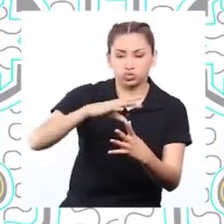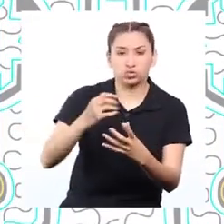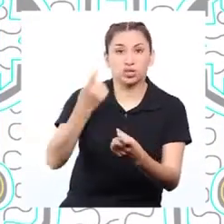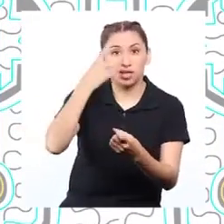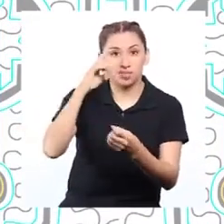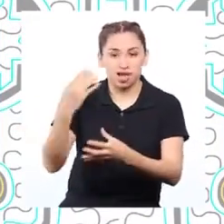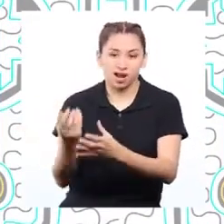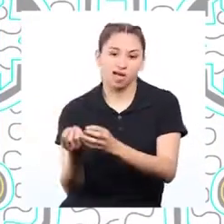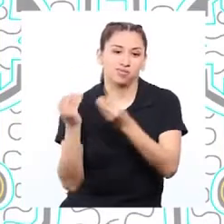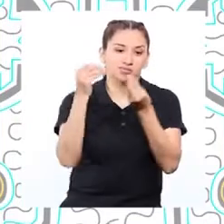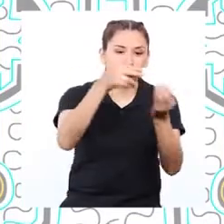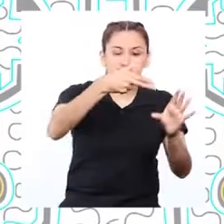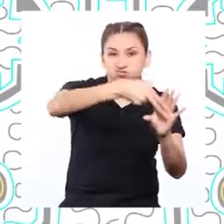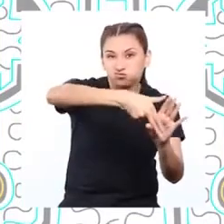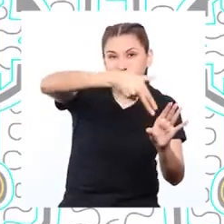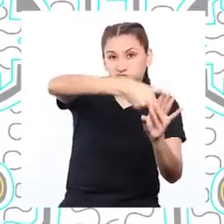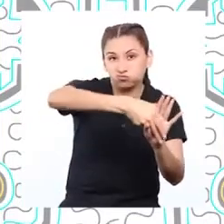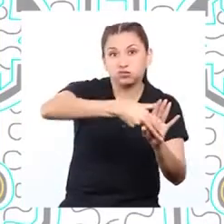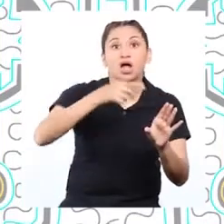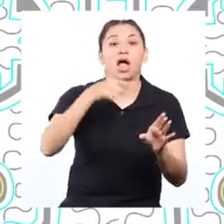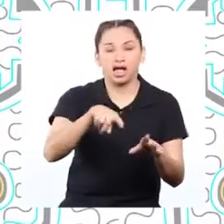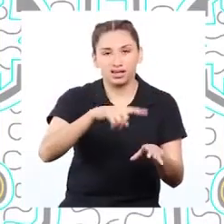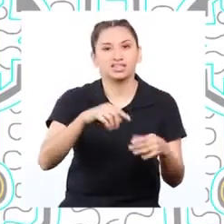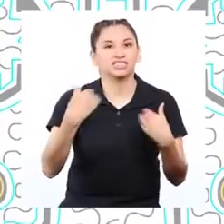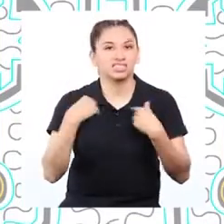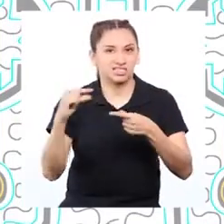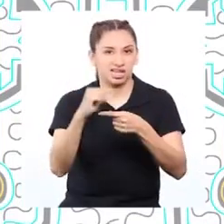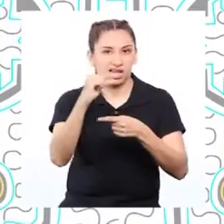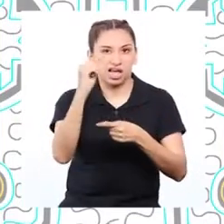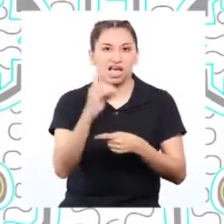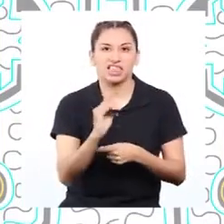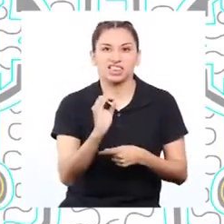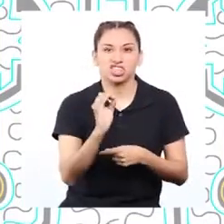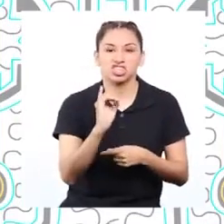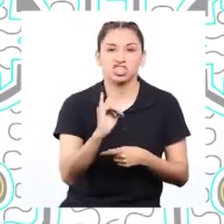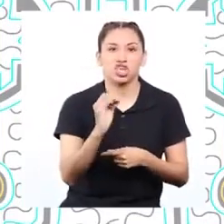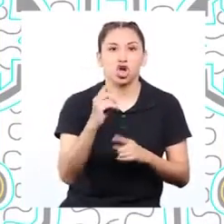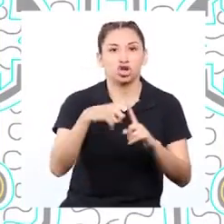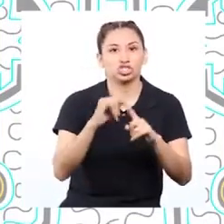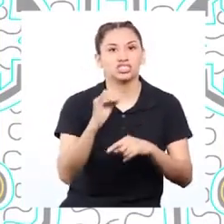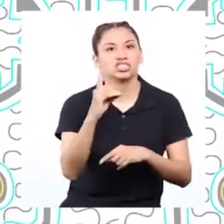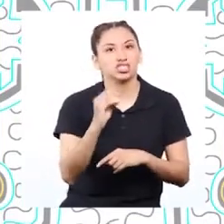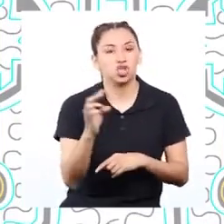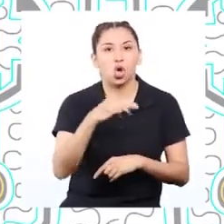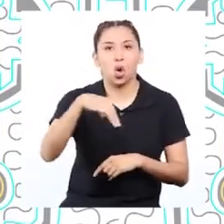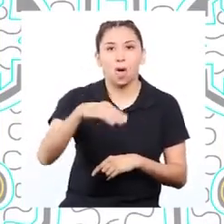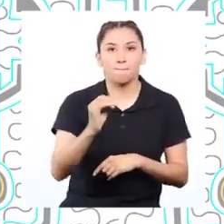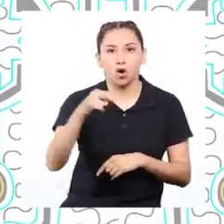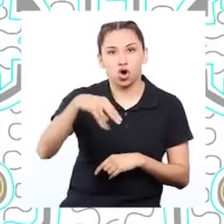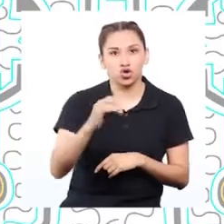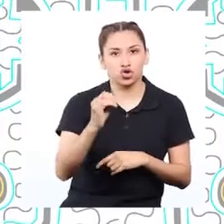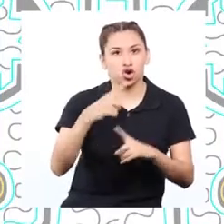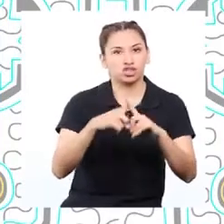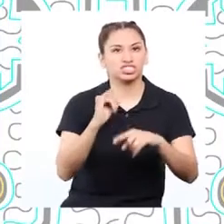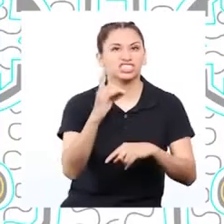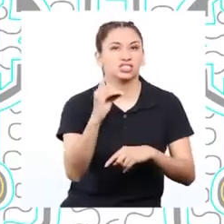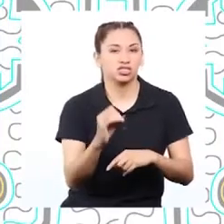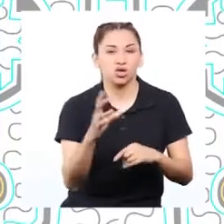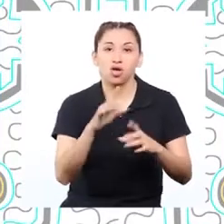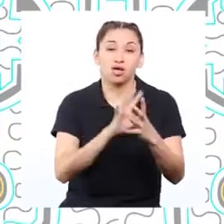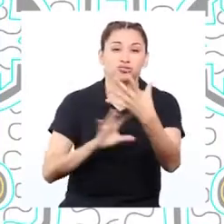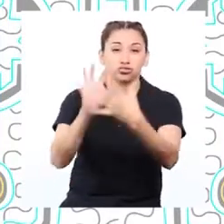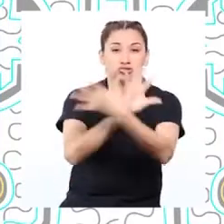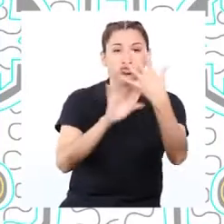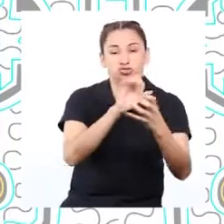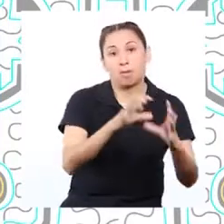que se empleaban para mover la industria genera distintos gases, como dióxido de carbono y monóxido de carbono, que alteran el efecto